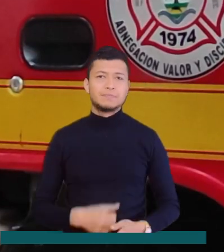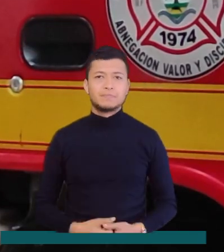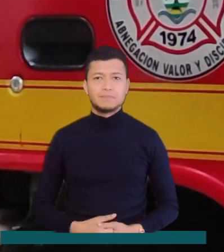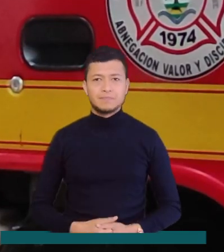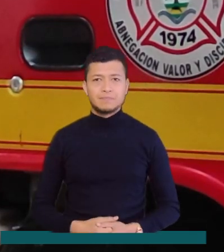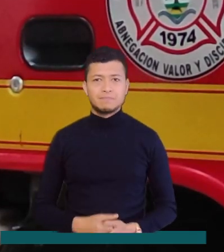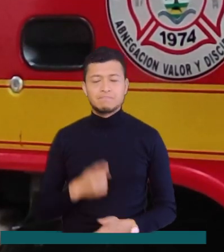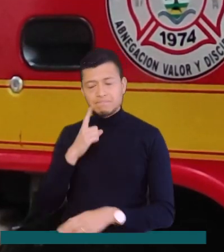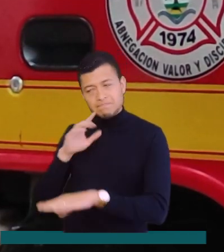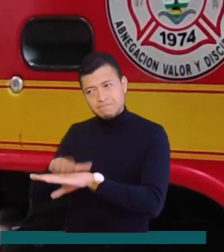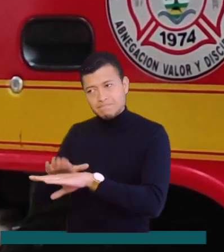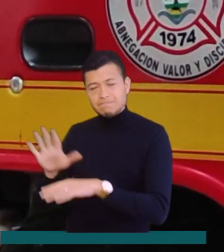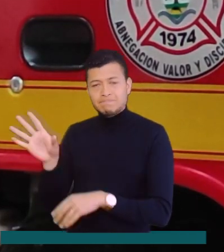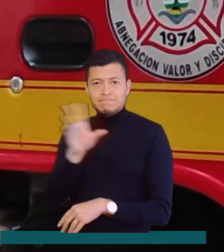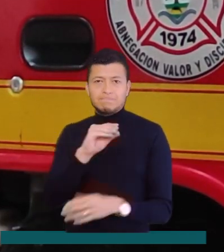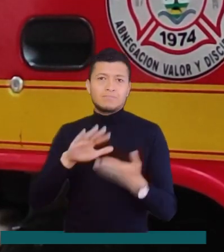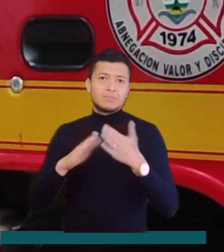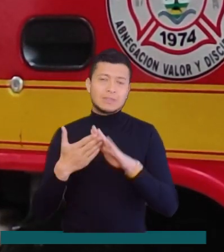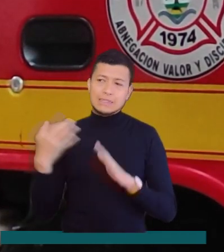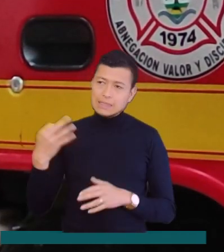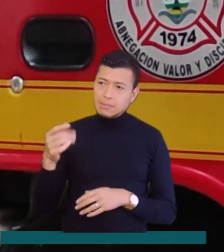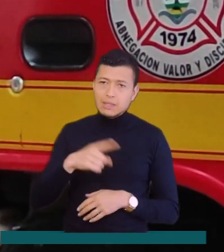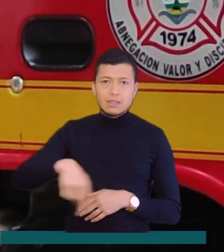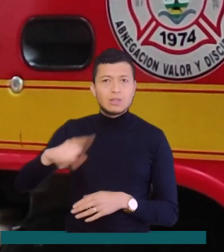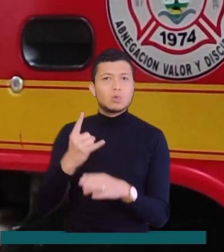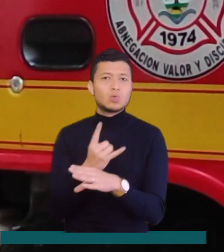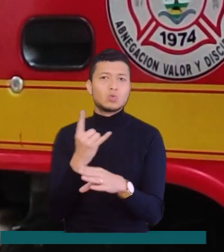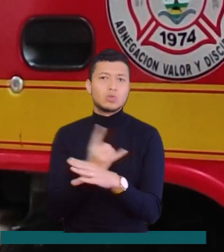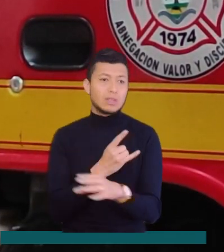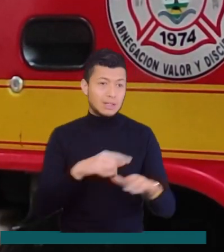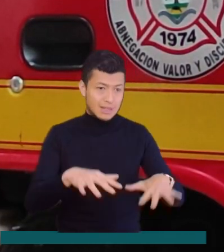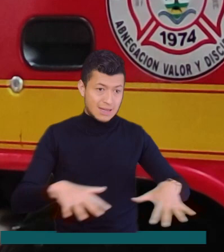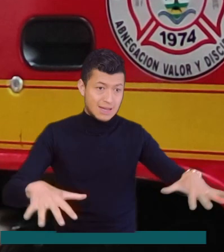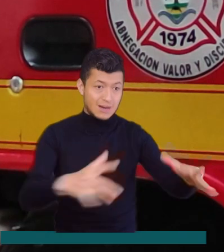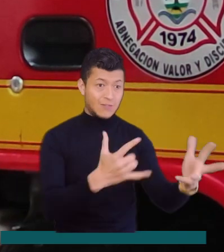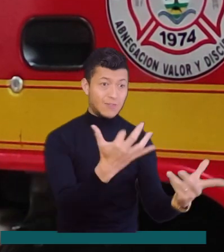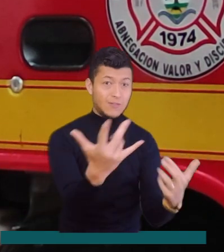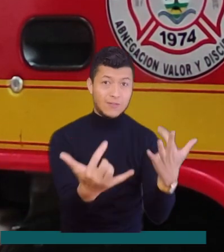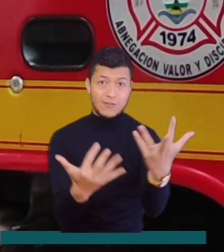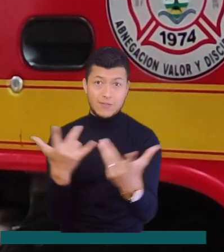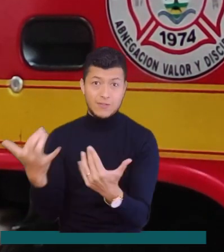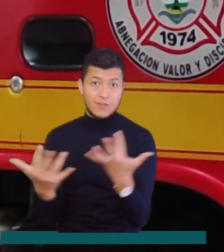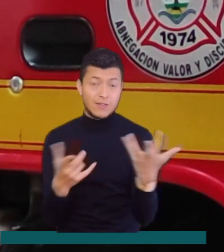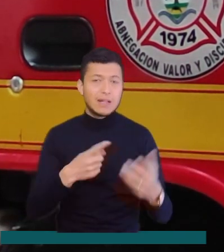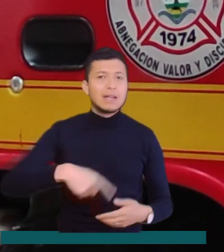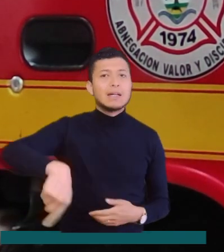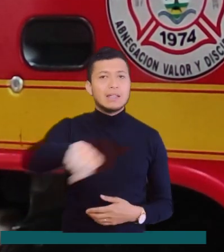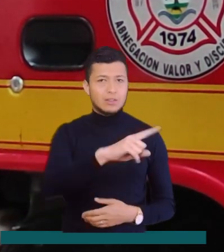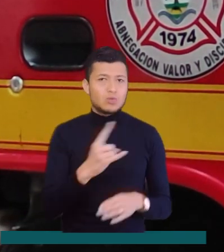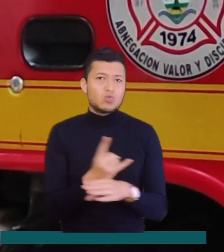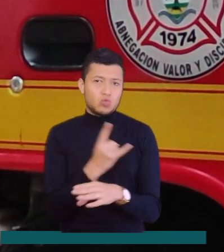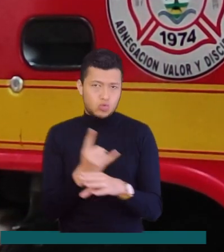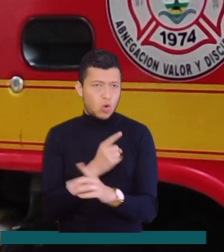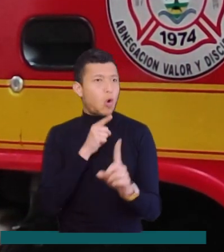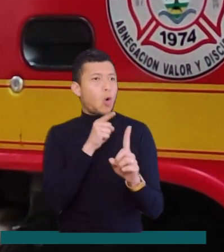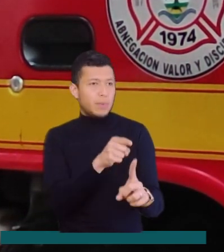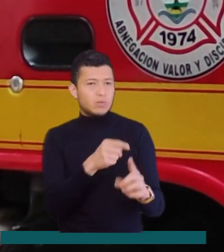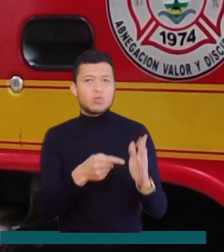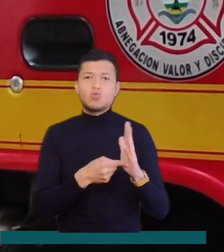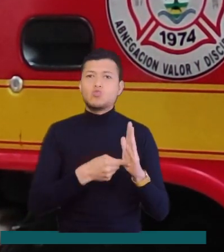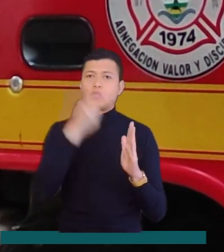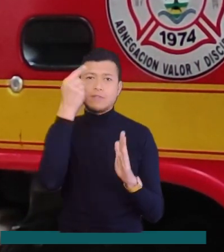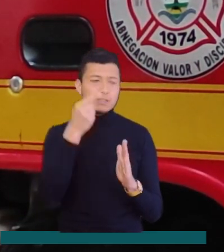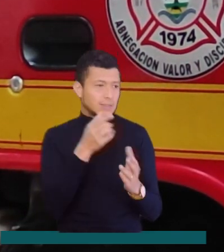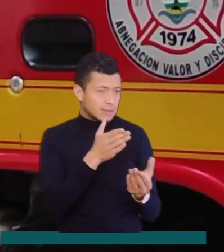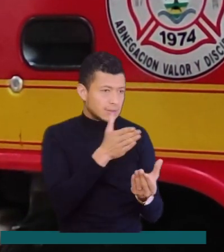las comunidades siempre utilizan estas áreas quemadas para intervenirlas de una vez y cambiar